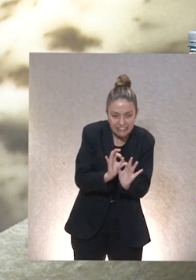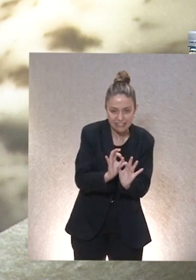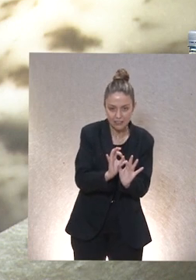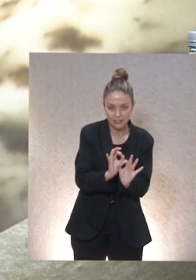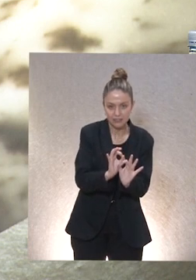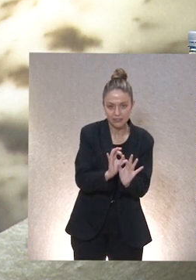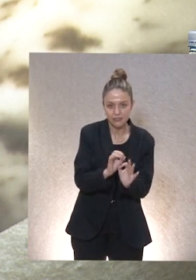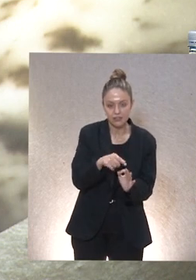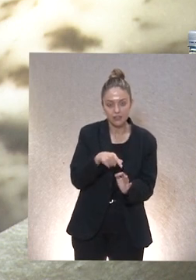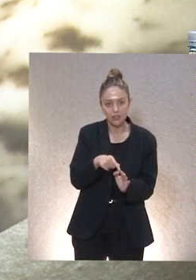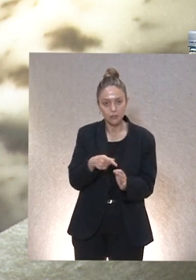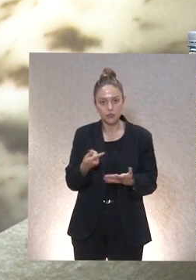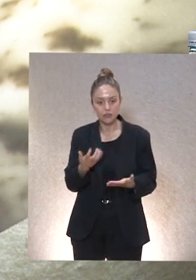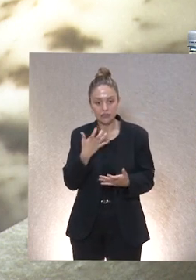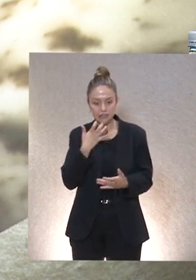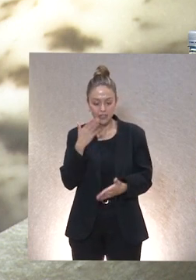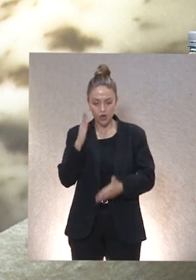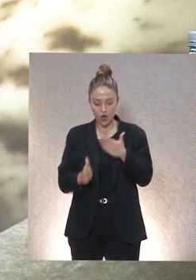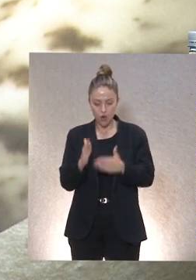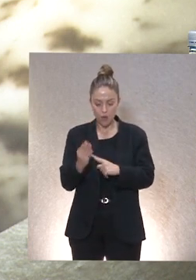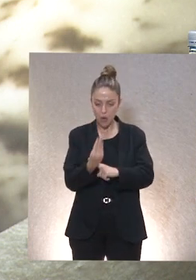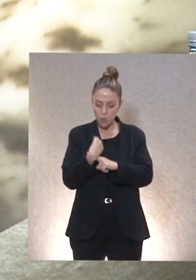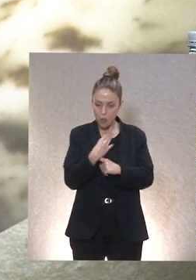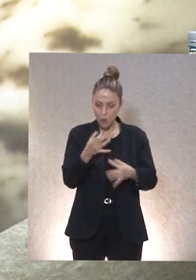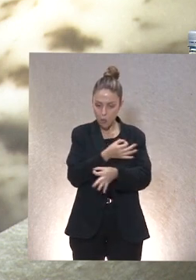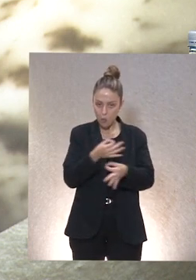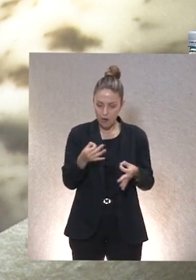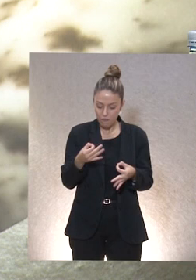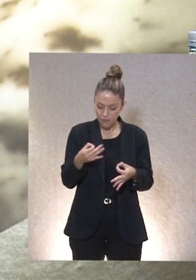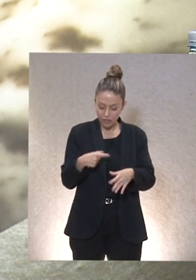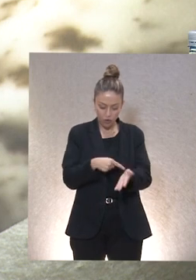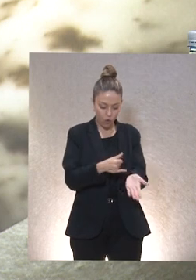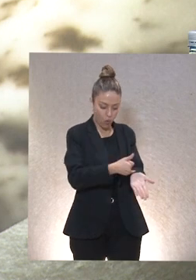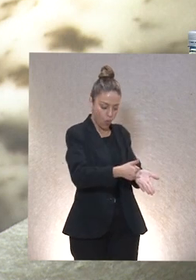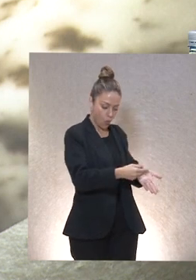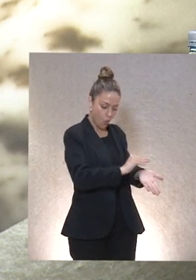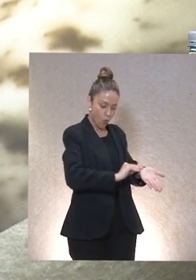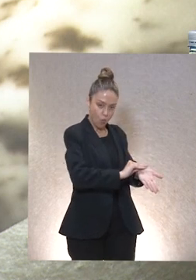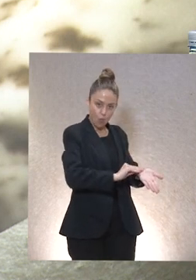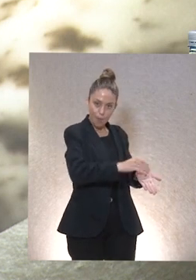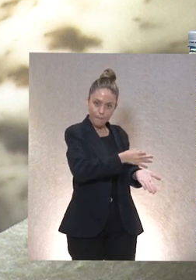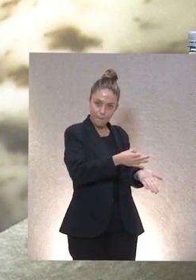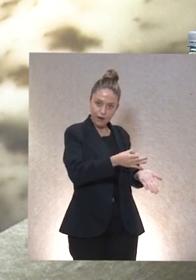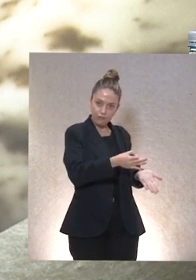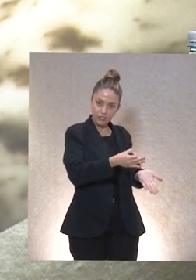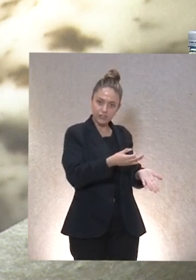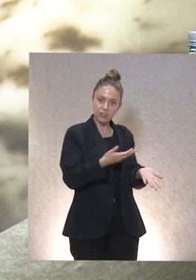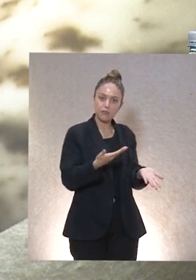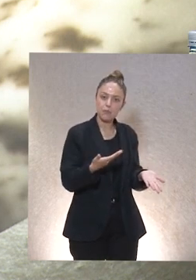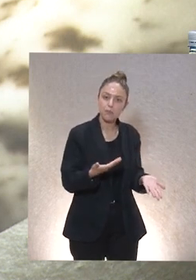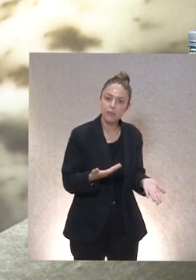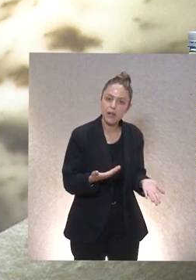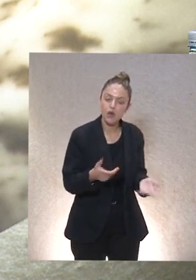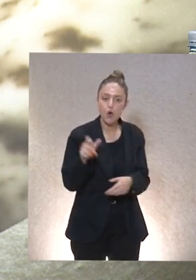O sea, porque si decimos bueno, si este robot me ha cuidado perfectamente la herida que tengo en la muñeca pero es que cuando te lo